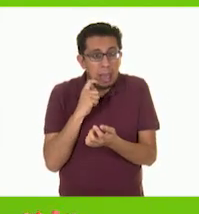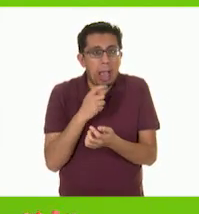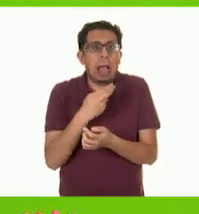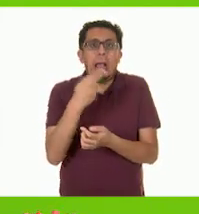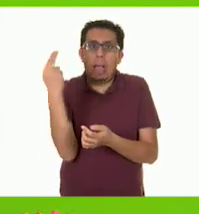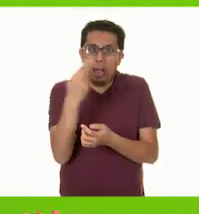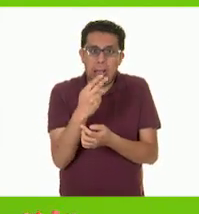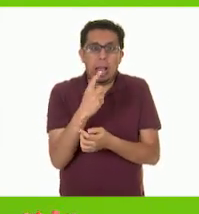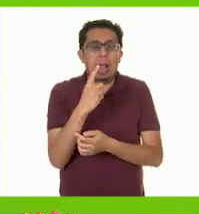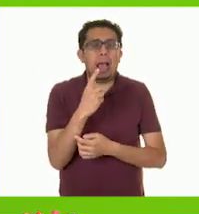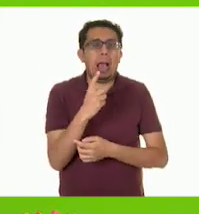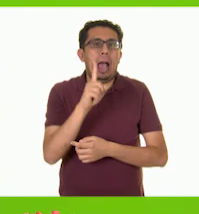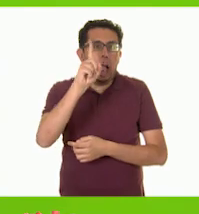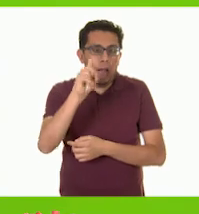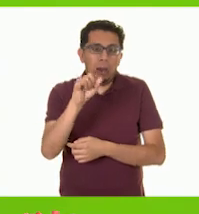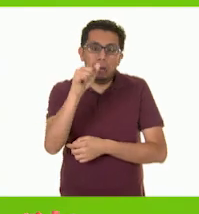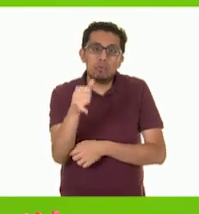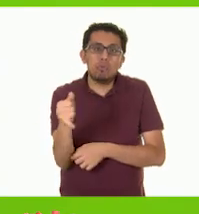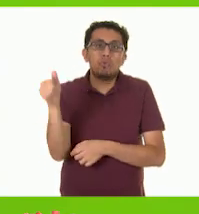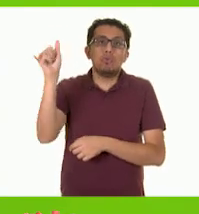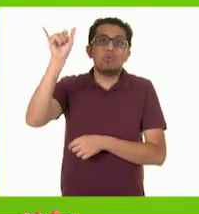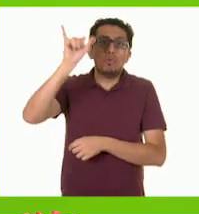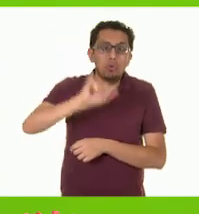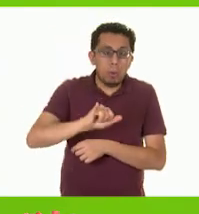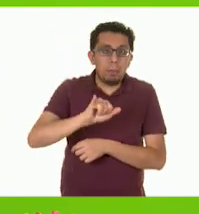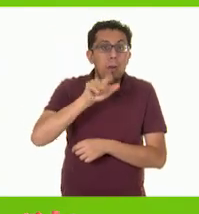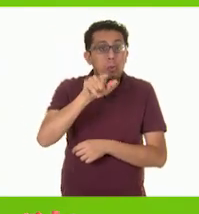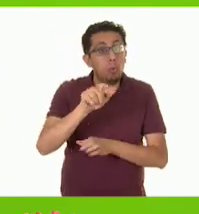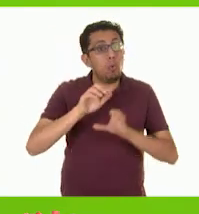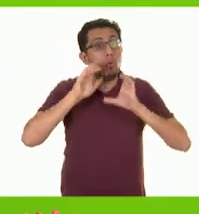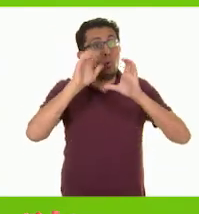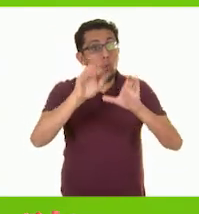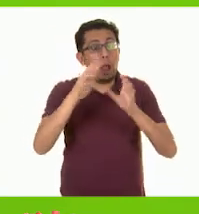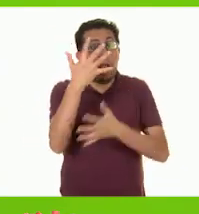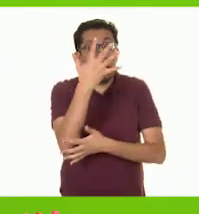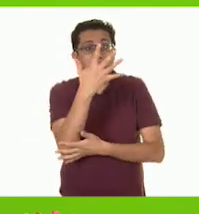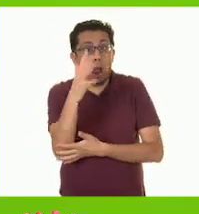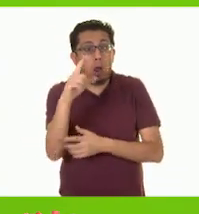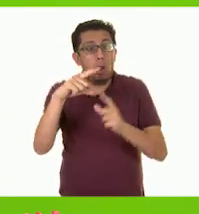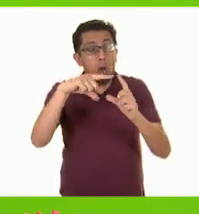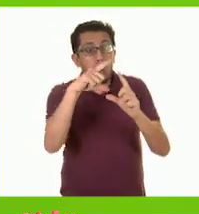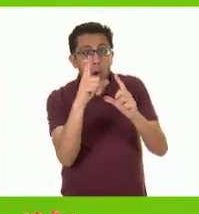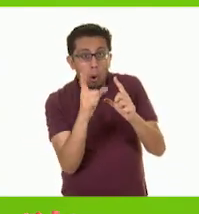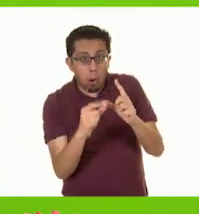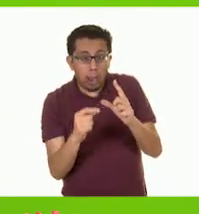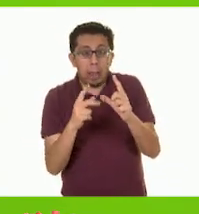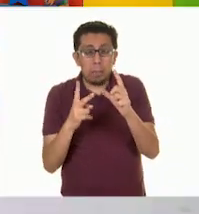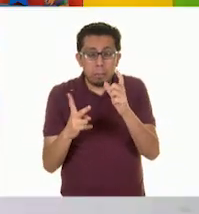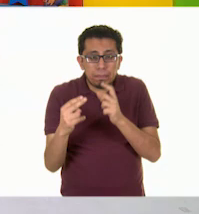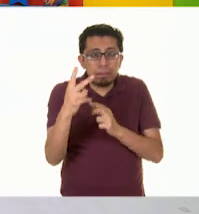Procura podar las hojas y ramas que estén rotas o secas.